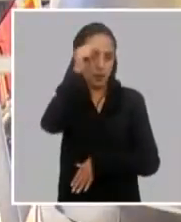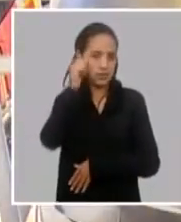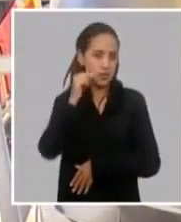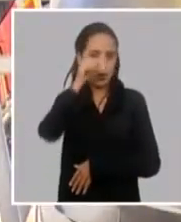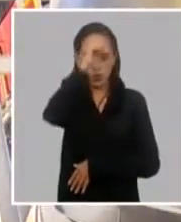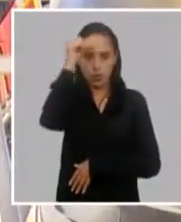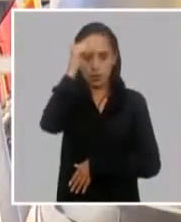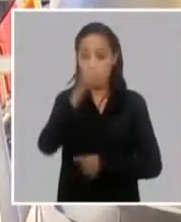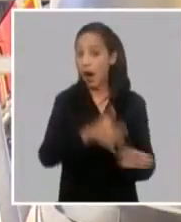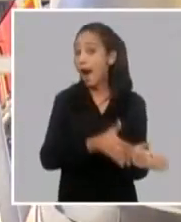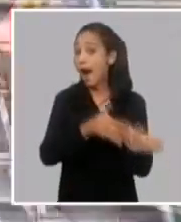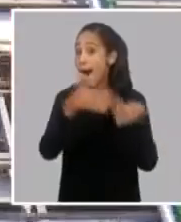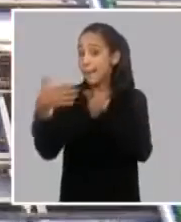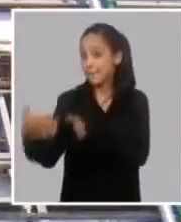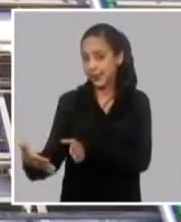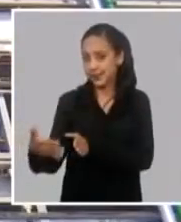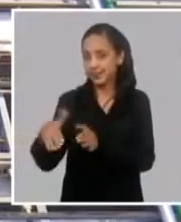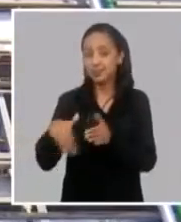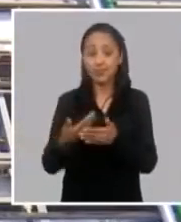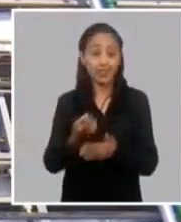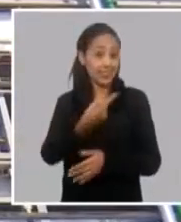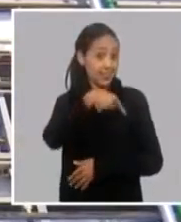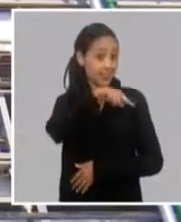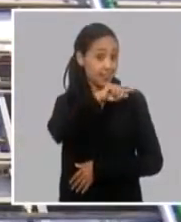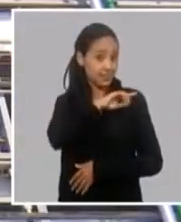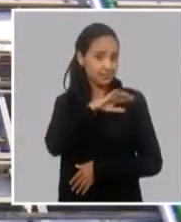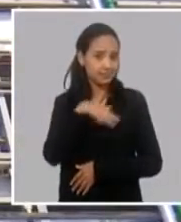Ahora, por otro lado, en el día de ayer,